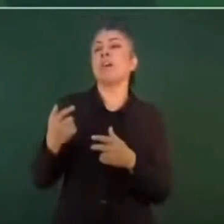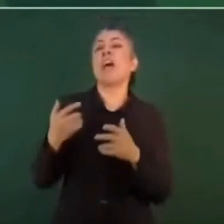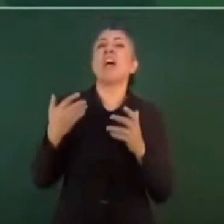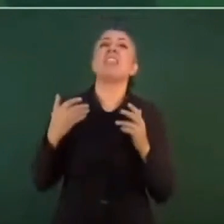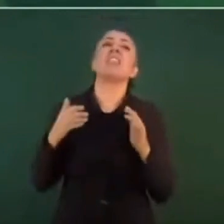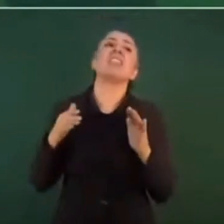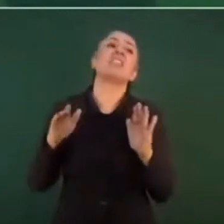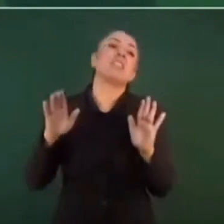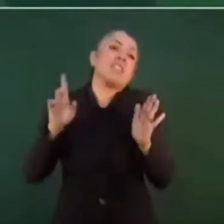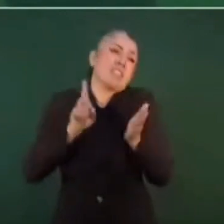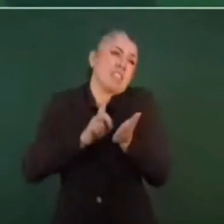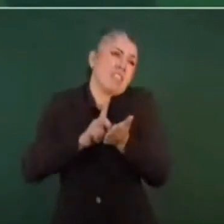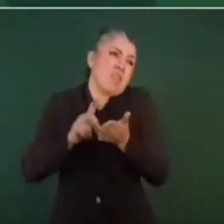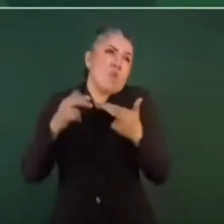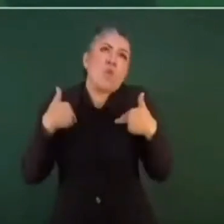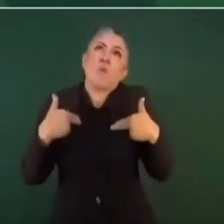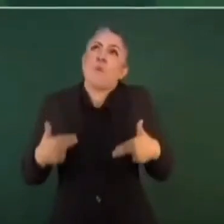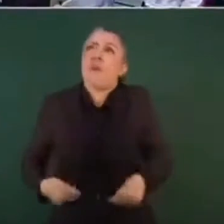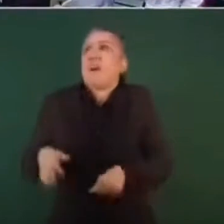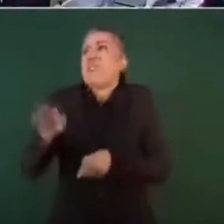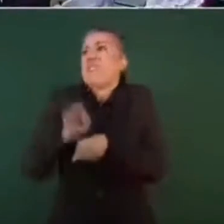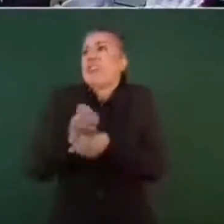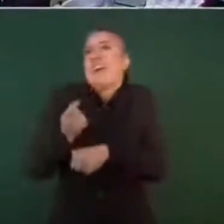de derechos humanos